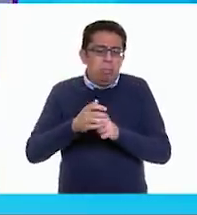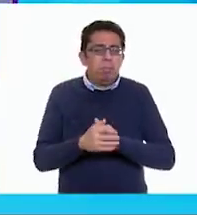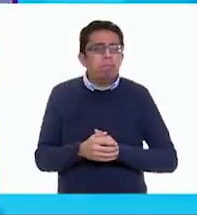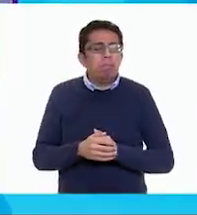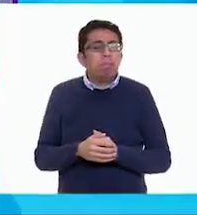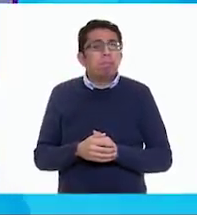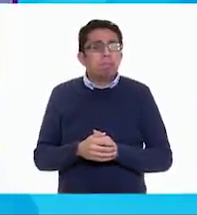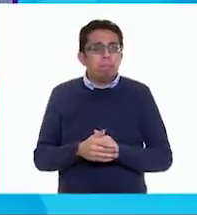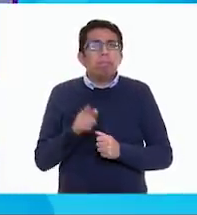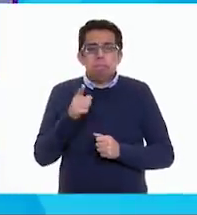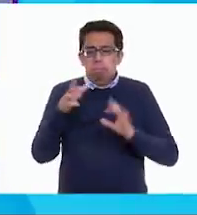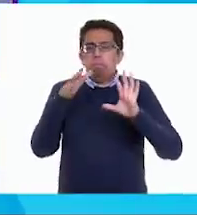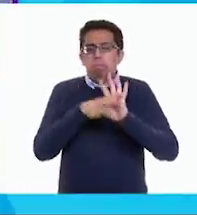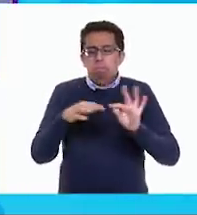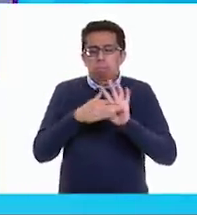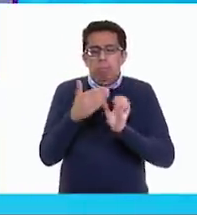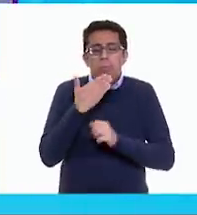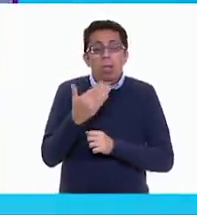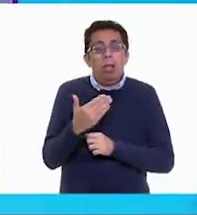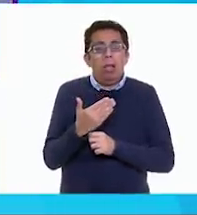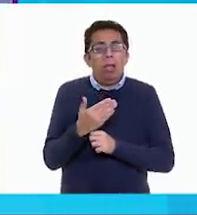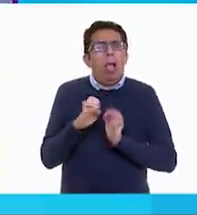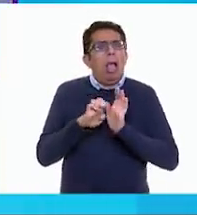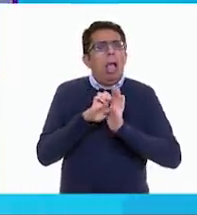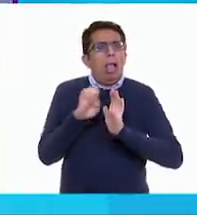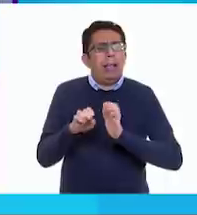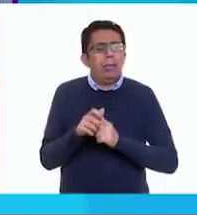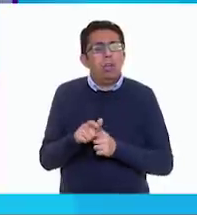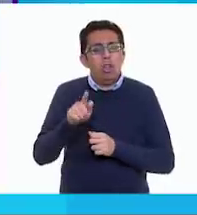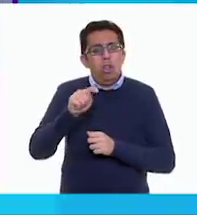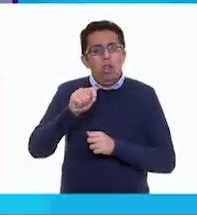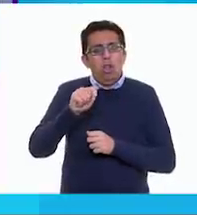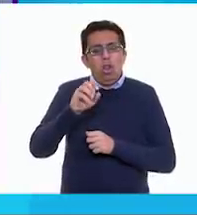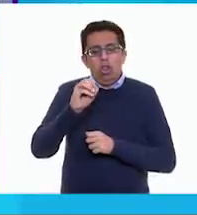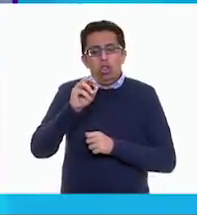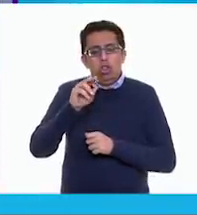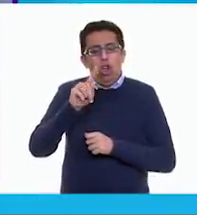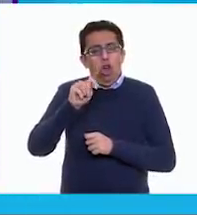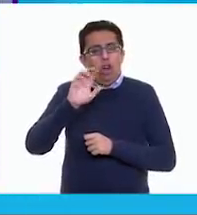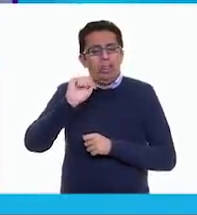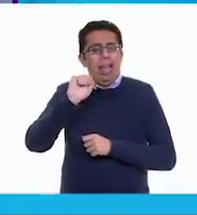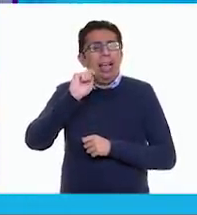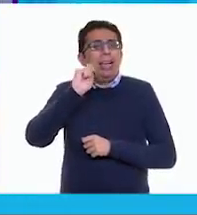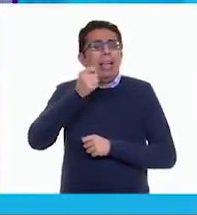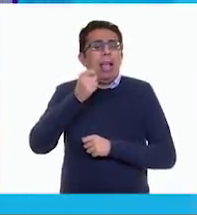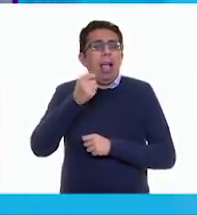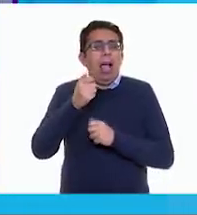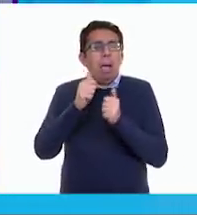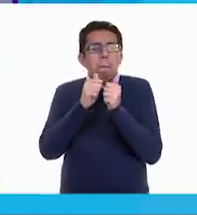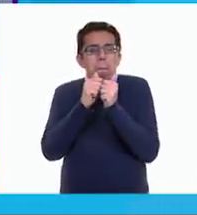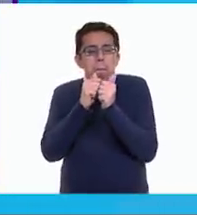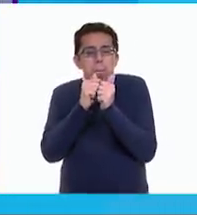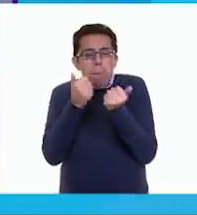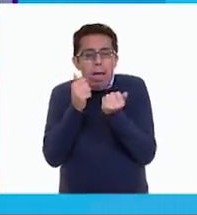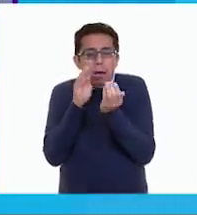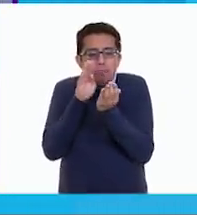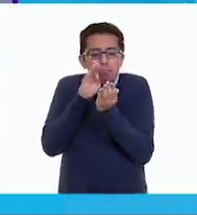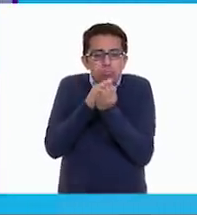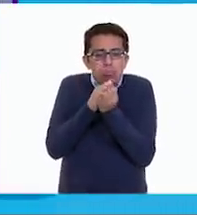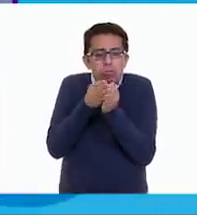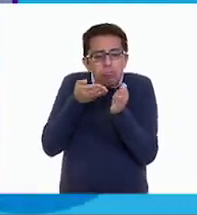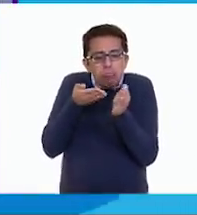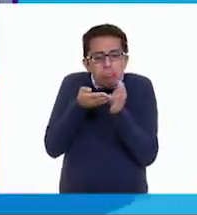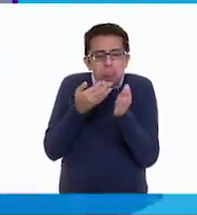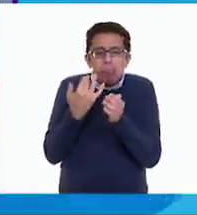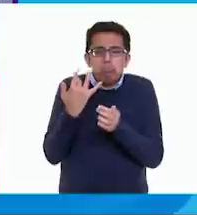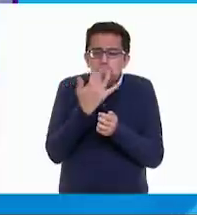Bien dicho, Lucy. Como por ejemplo, torta. Aquí en México es el alimento hecho con pan y, bueno, también tiene algún relleno muy rico.